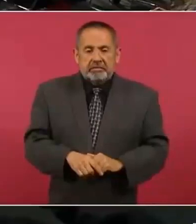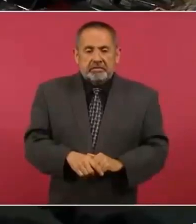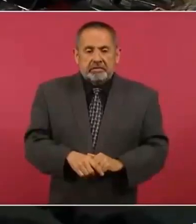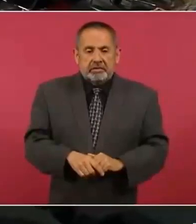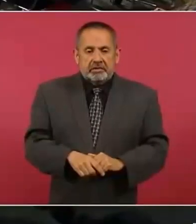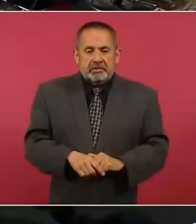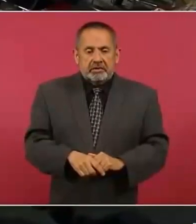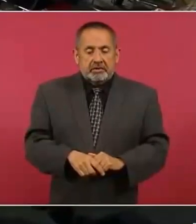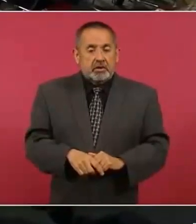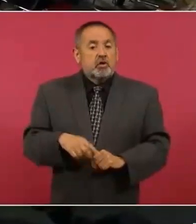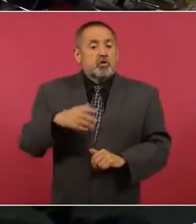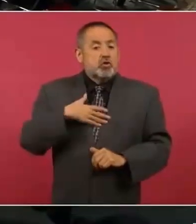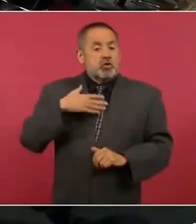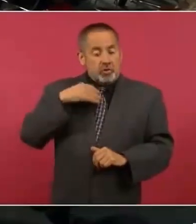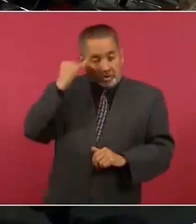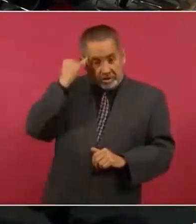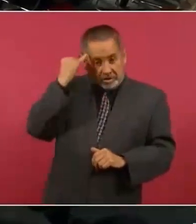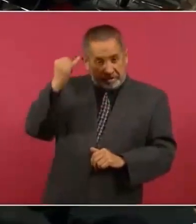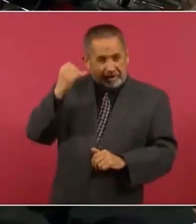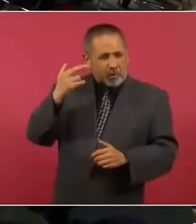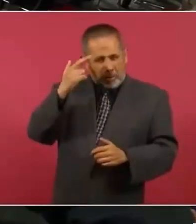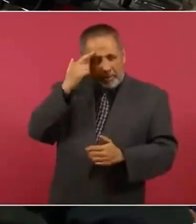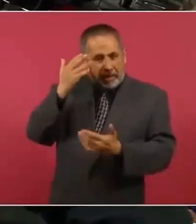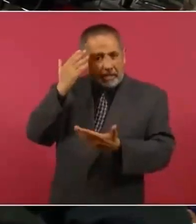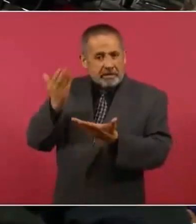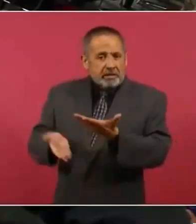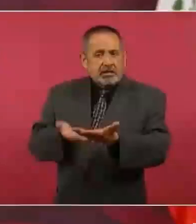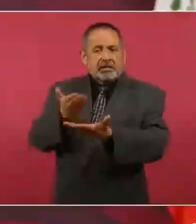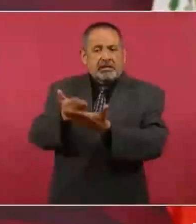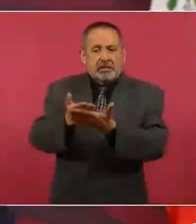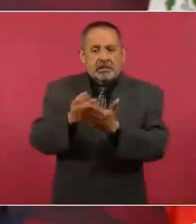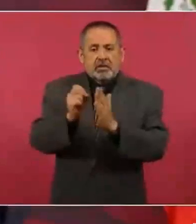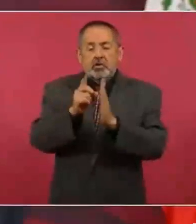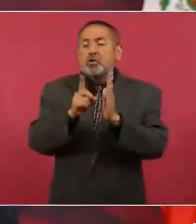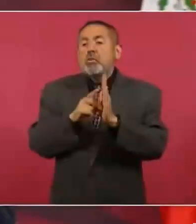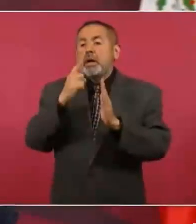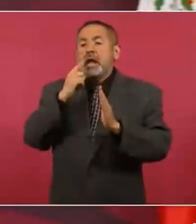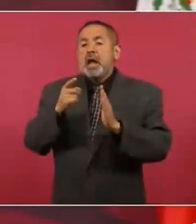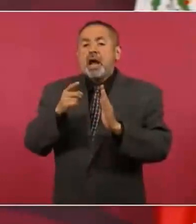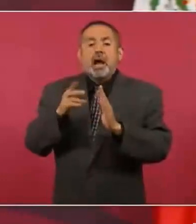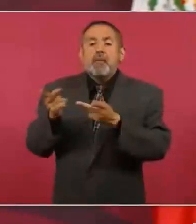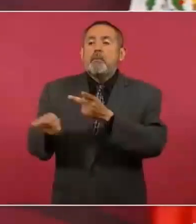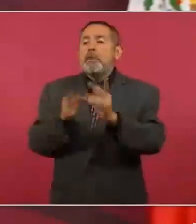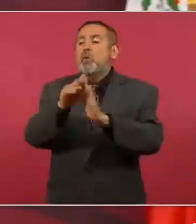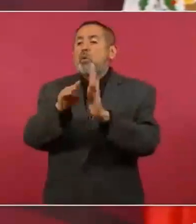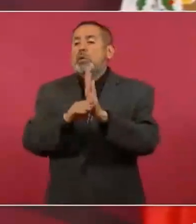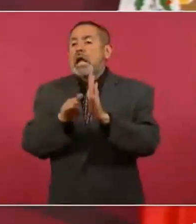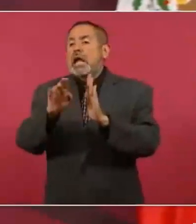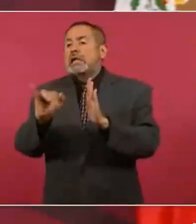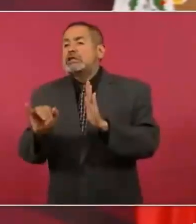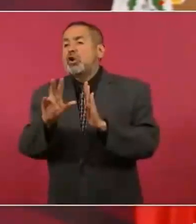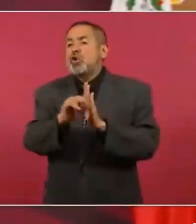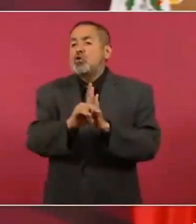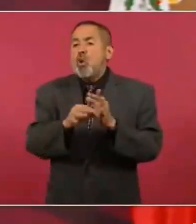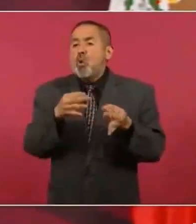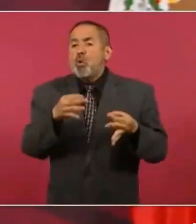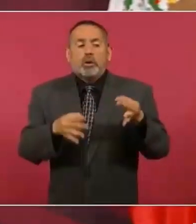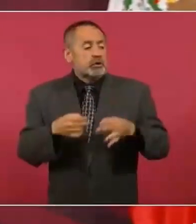Presenté en su momento una solicitud para una consulta. Con ese fin,